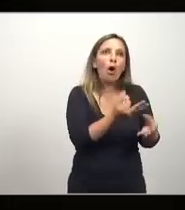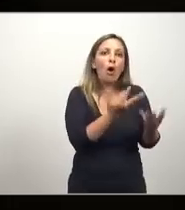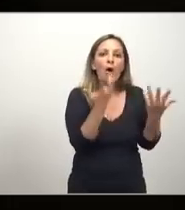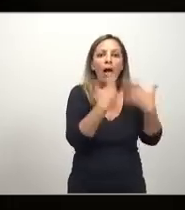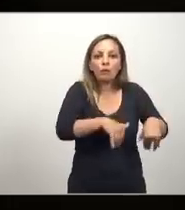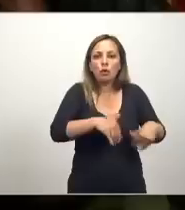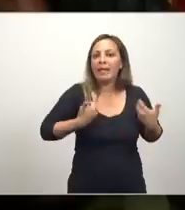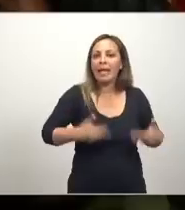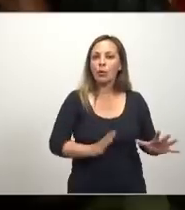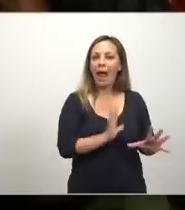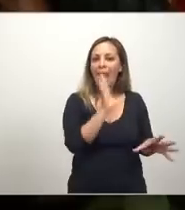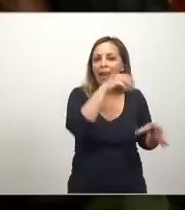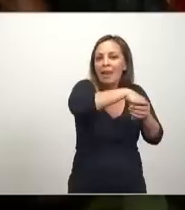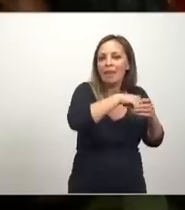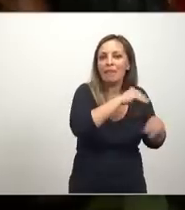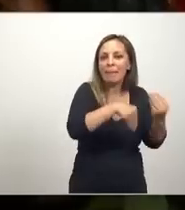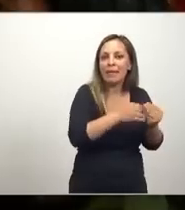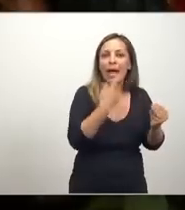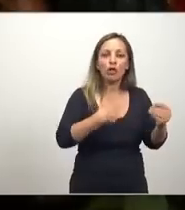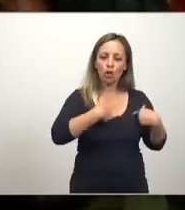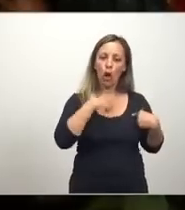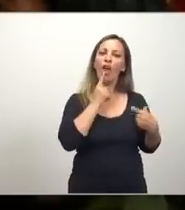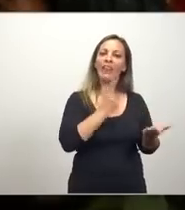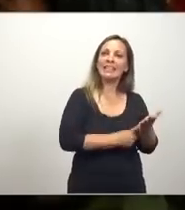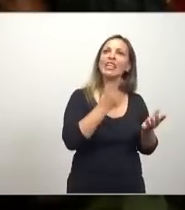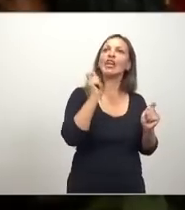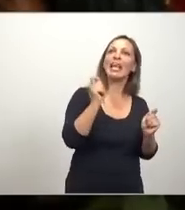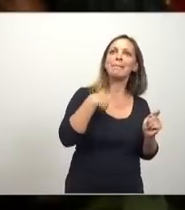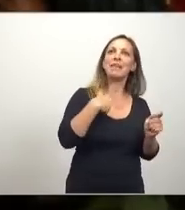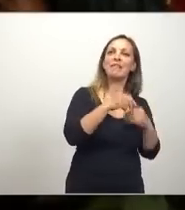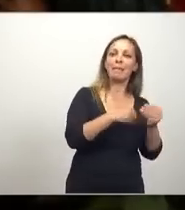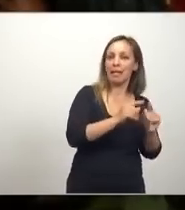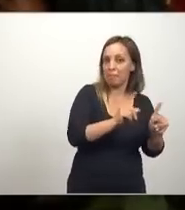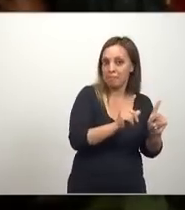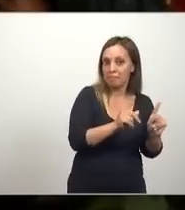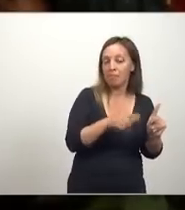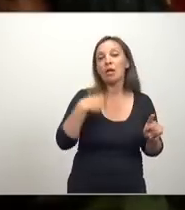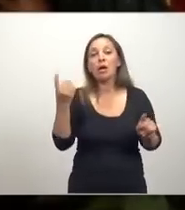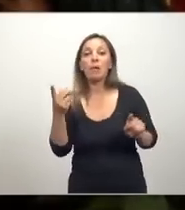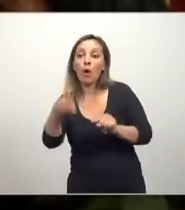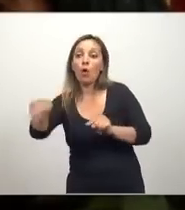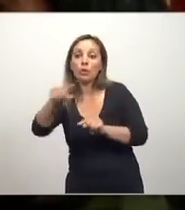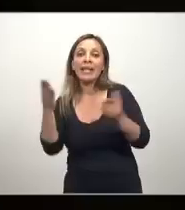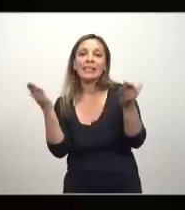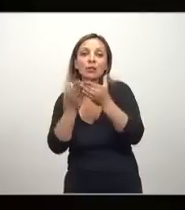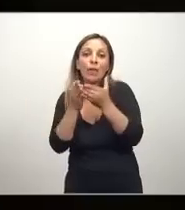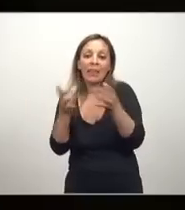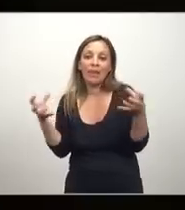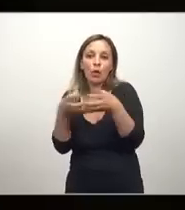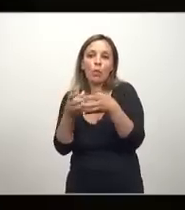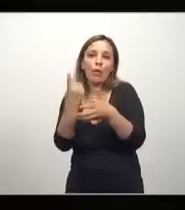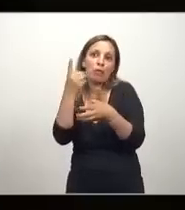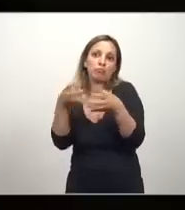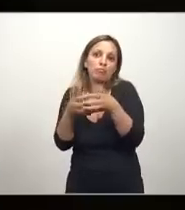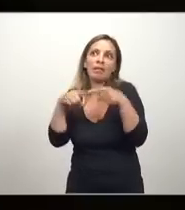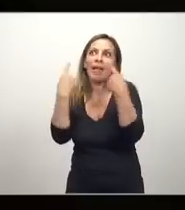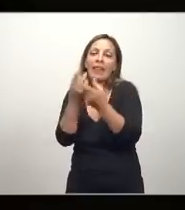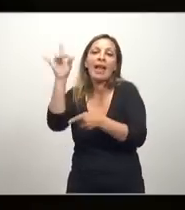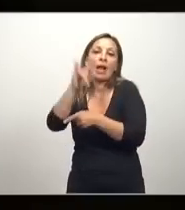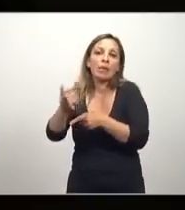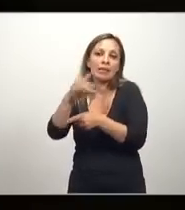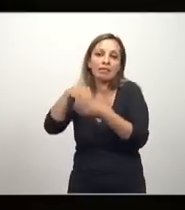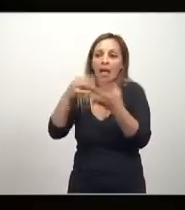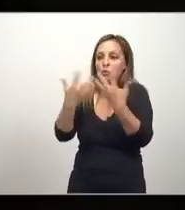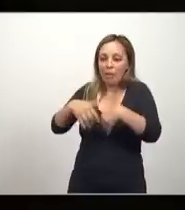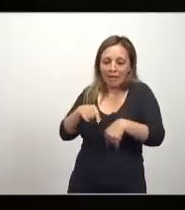familia o no. Pertenecer a la asociación de estudiantes, o Federación de Estudiantes de la Universidad, no es fortuito. Es deliberado. Y busca un objetivo de defender los